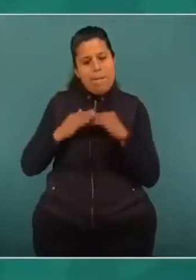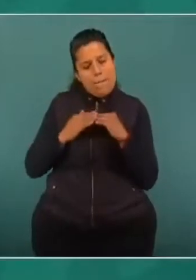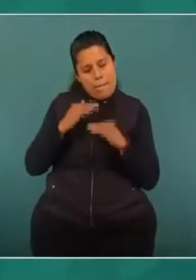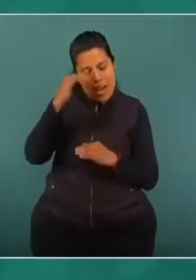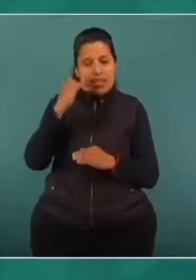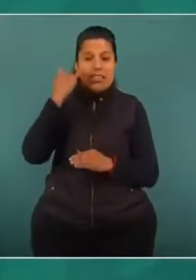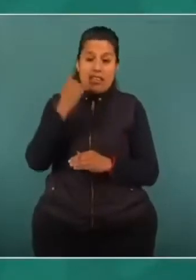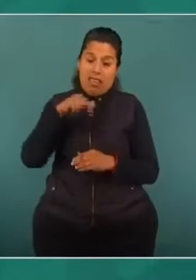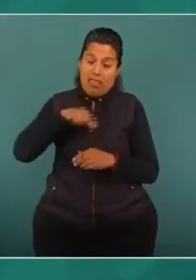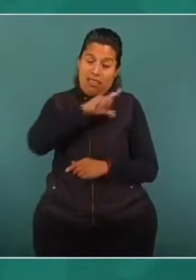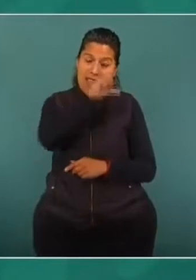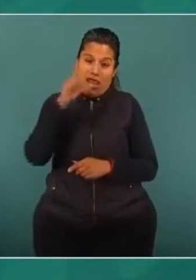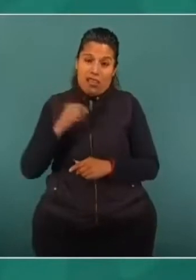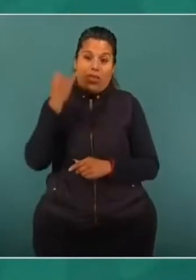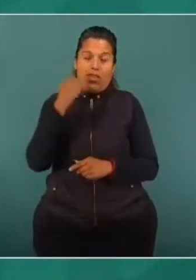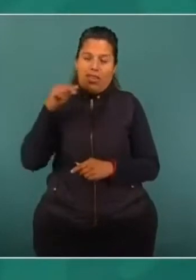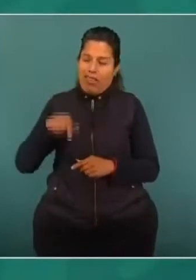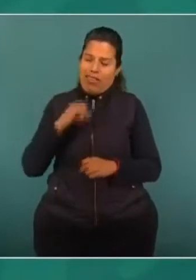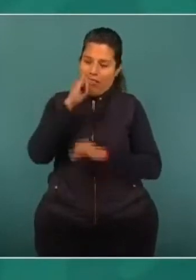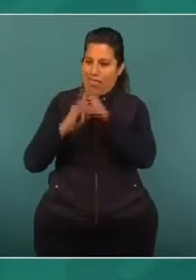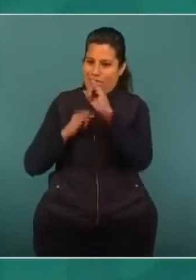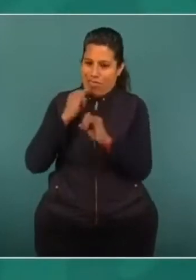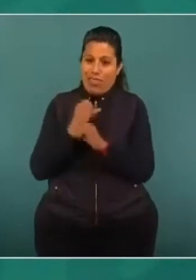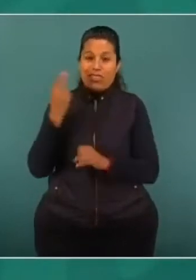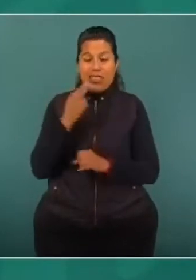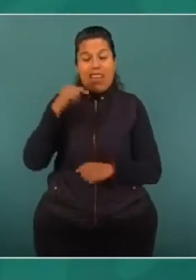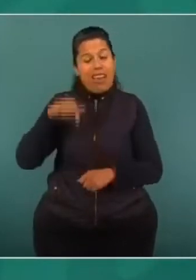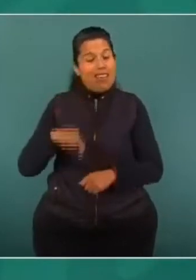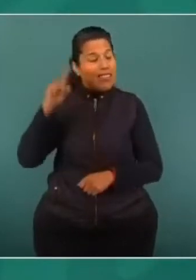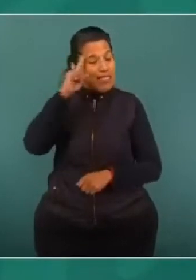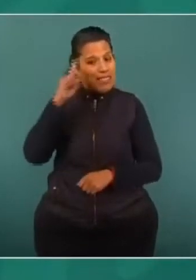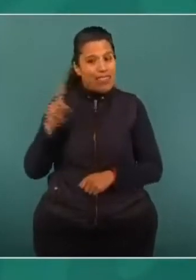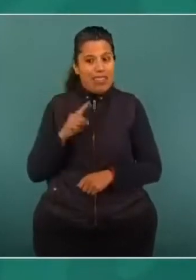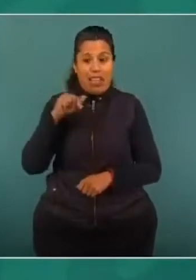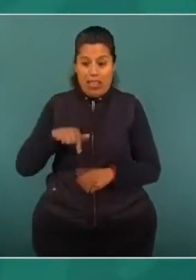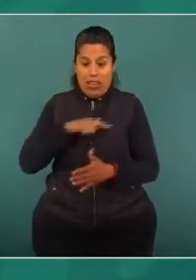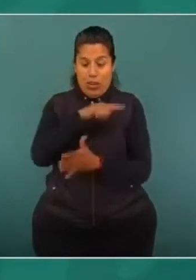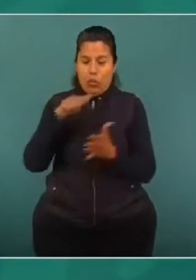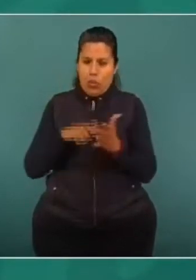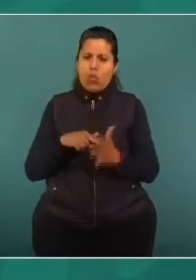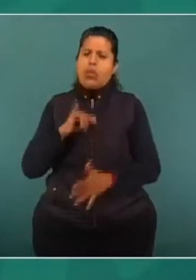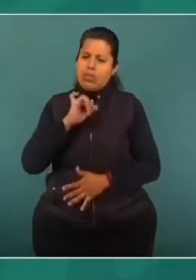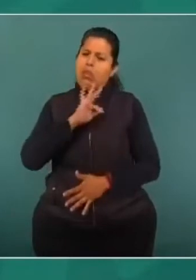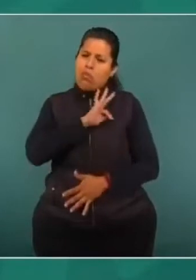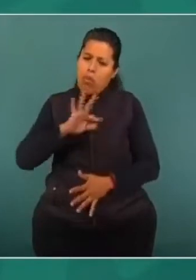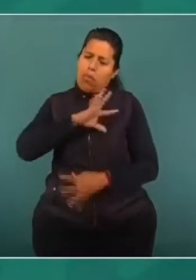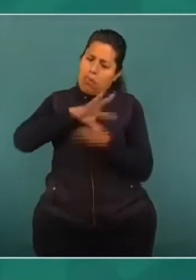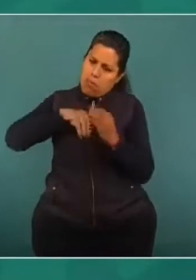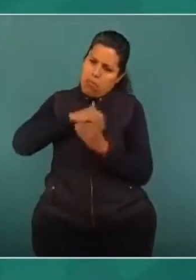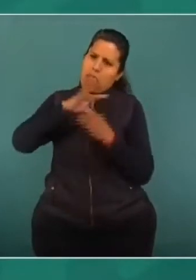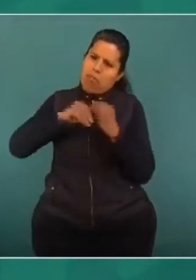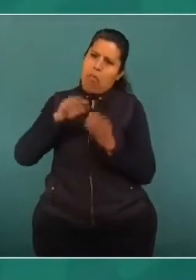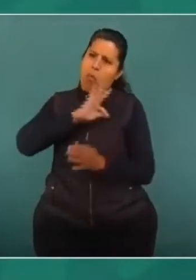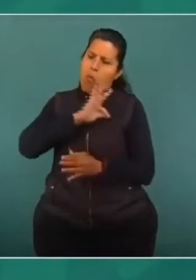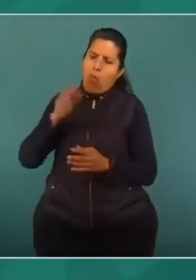extranjeras. Hoy Zacatecas representa un excelente lugar para invertir y para instalarse.